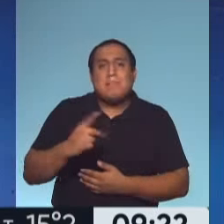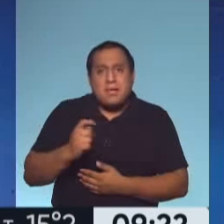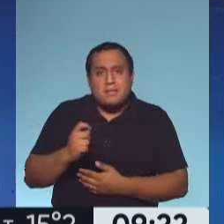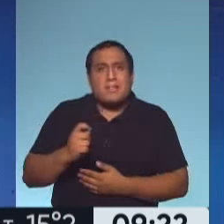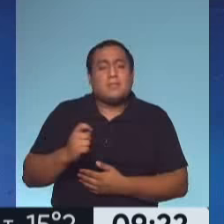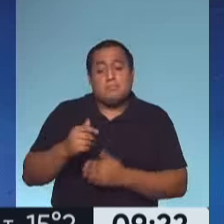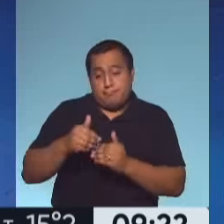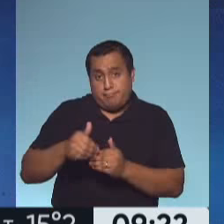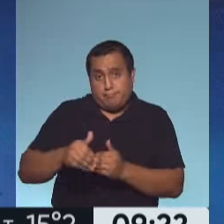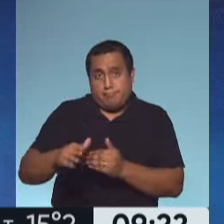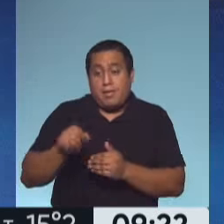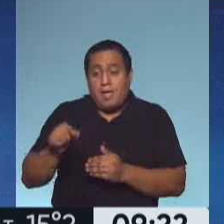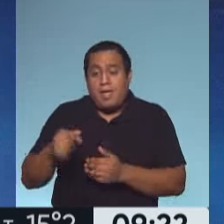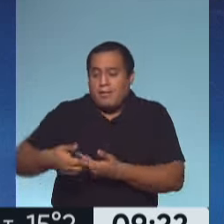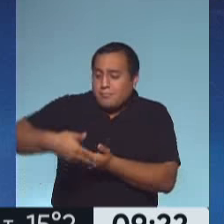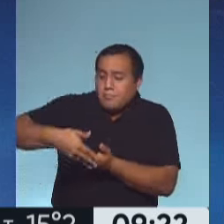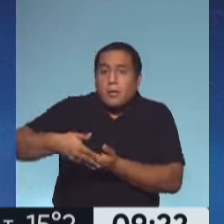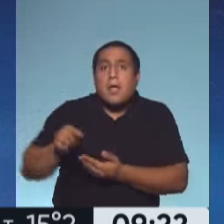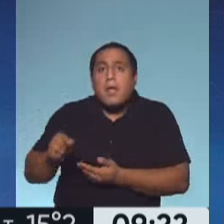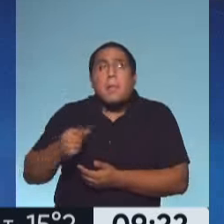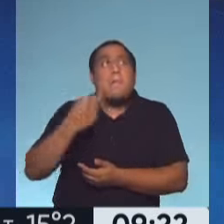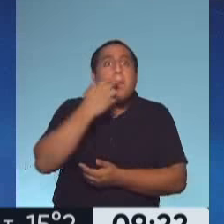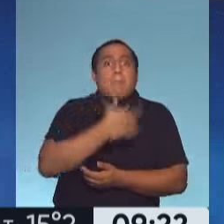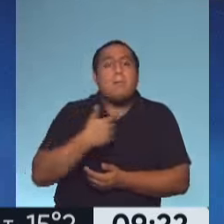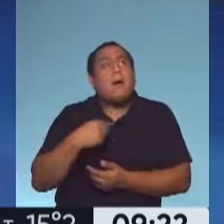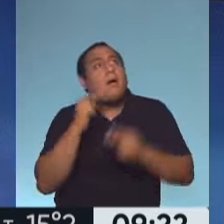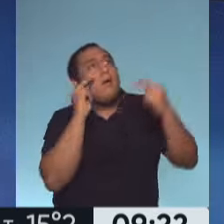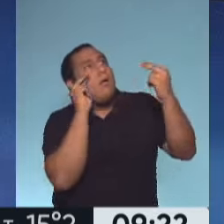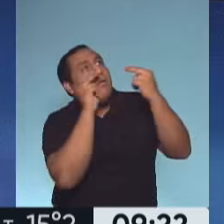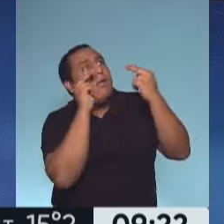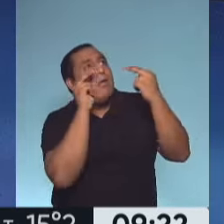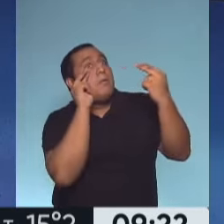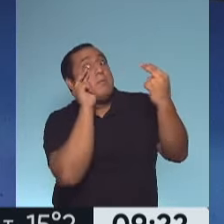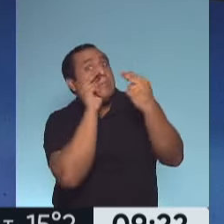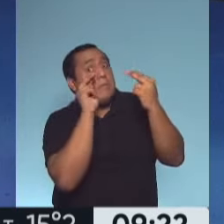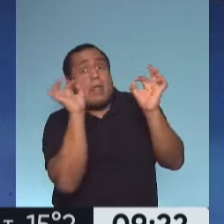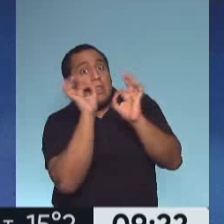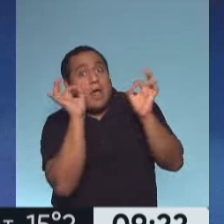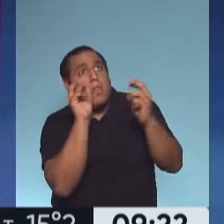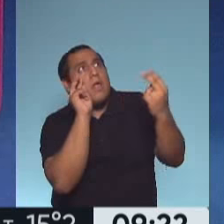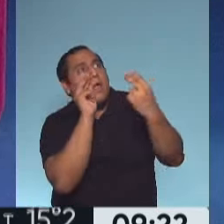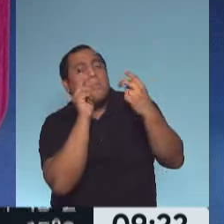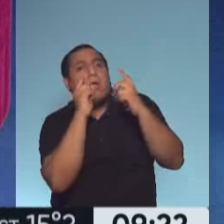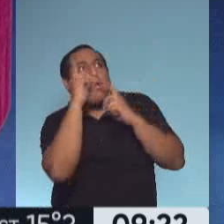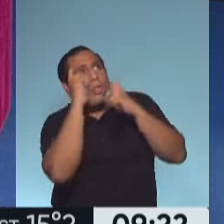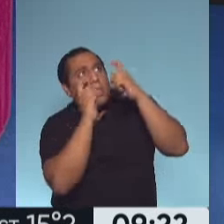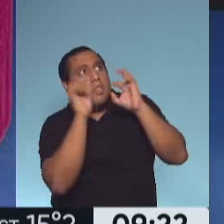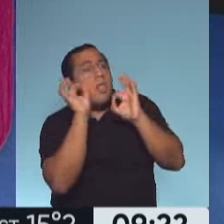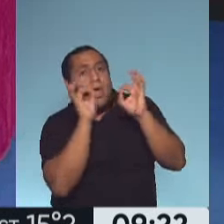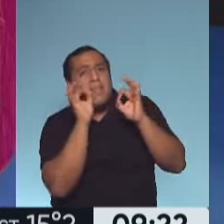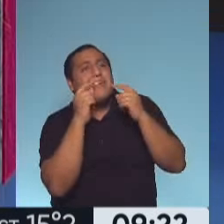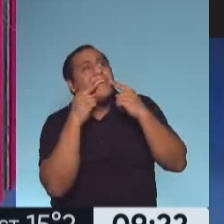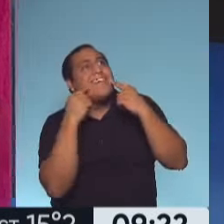a los ojos a su mamá, a su papá, para comunicarse, para prestar atención a los gestos, si no